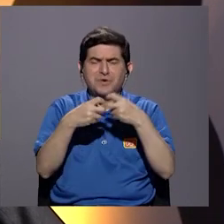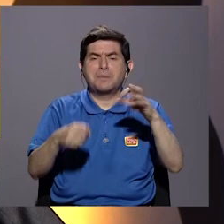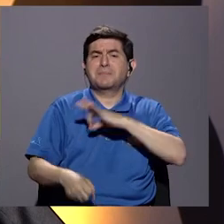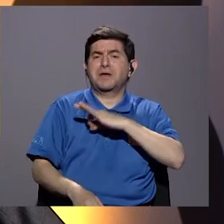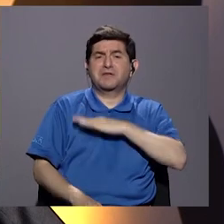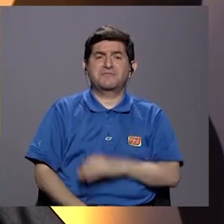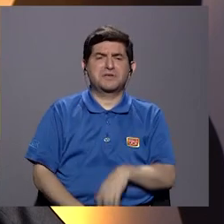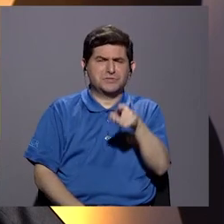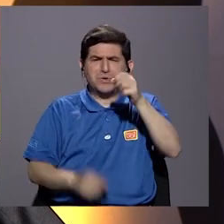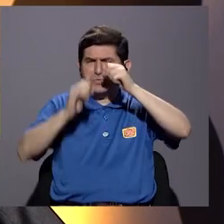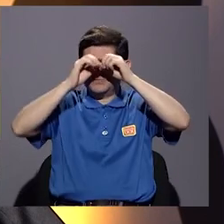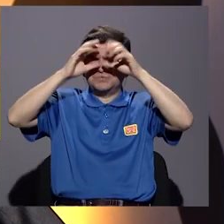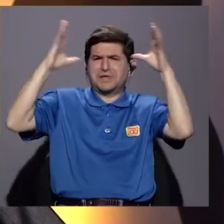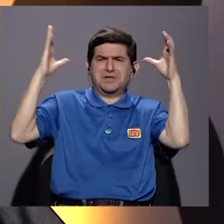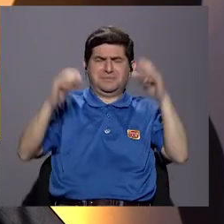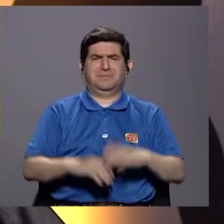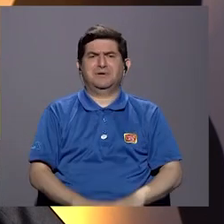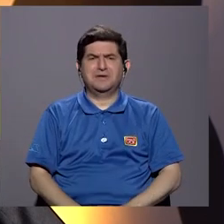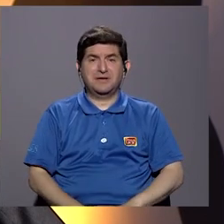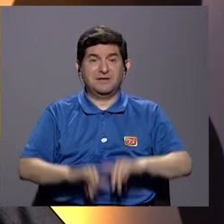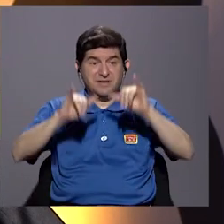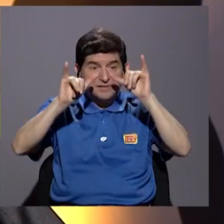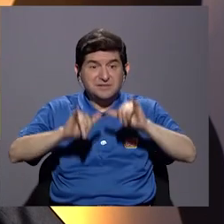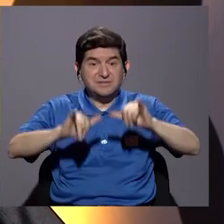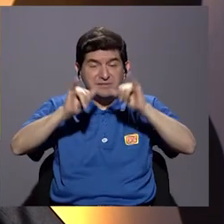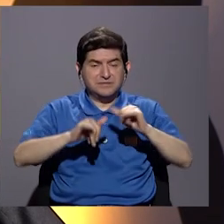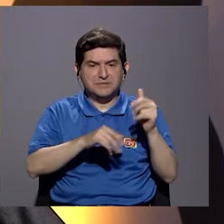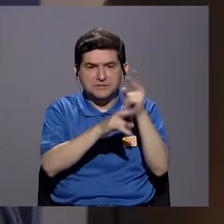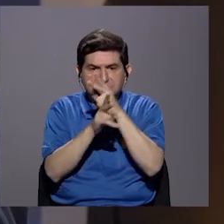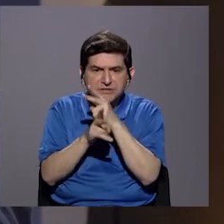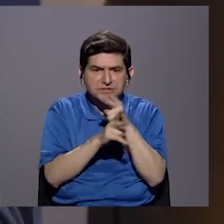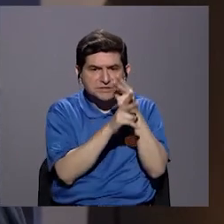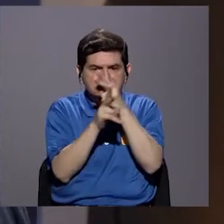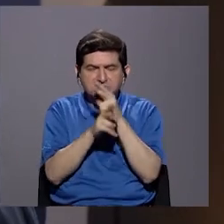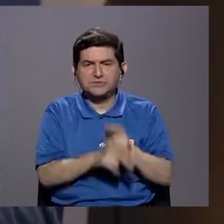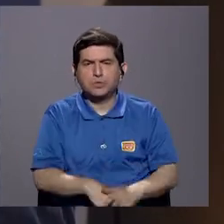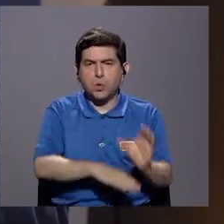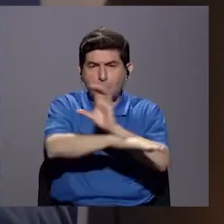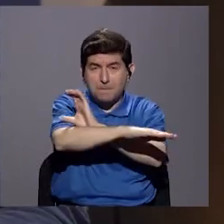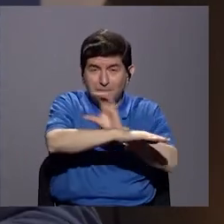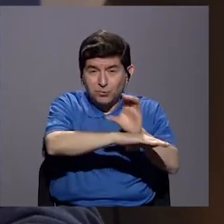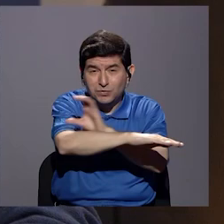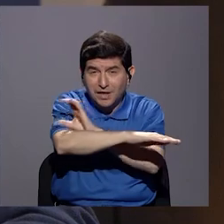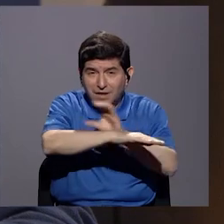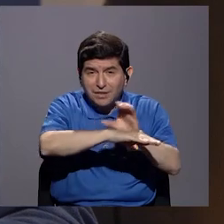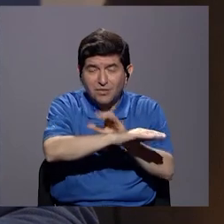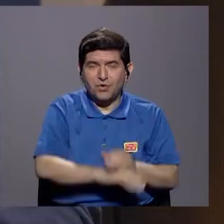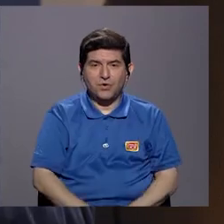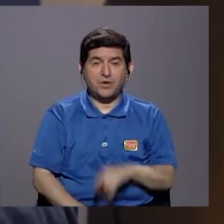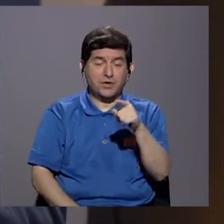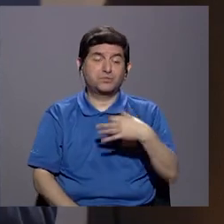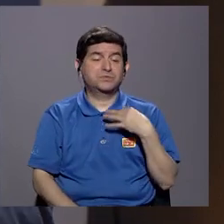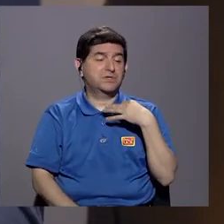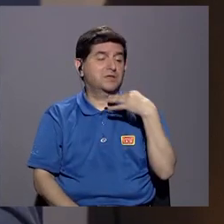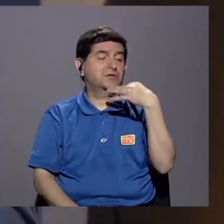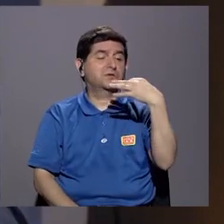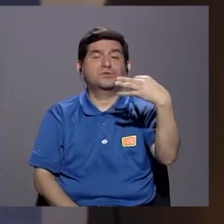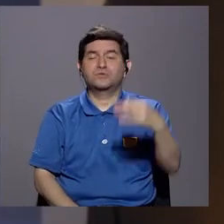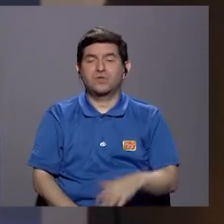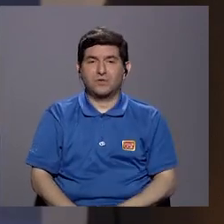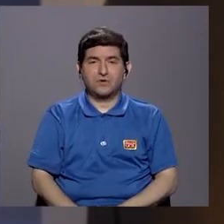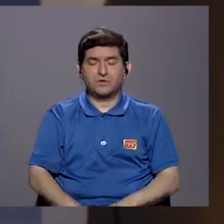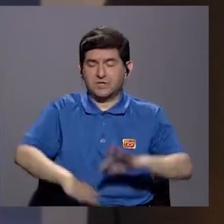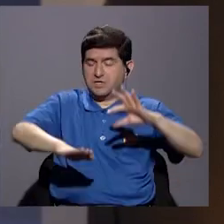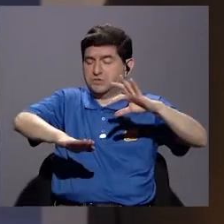beneficio, es como ustedes se imaginan lo que es estar permanentemente monitoreado por una computadora, que usted ande todos los días